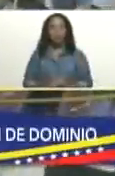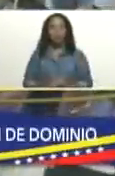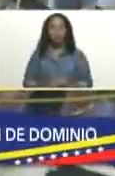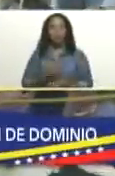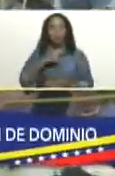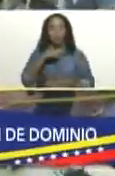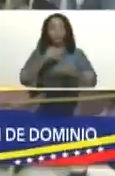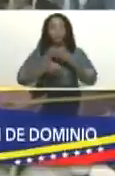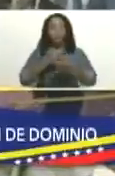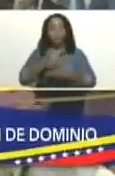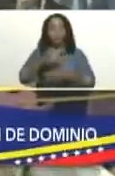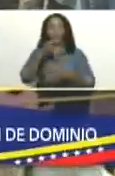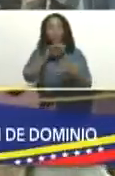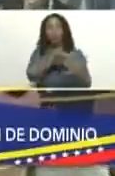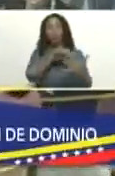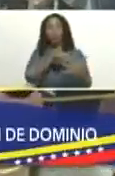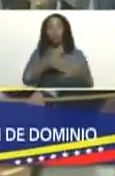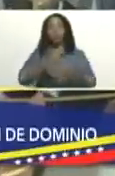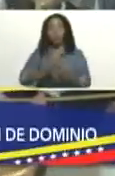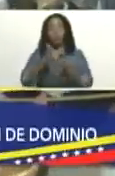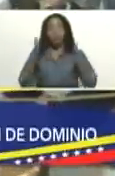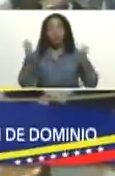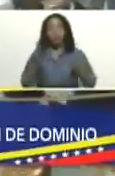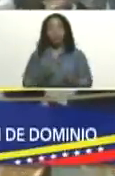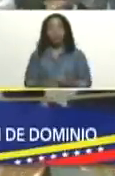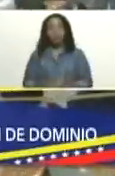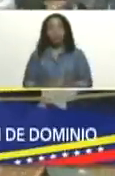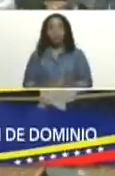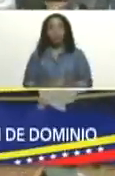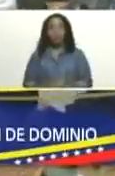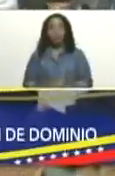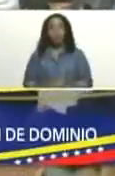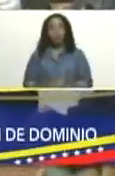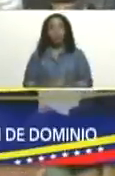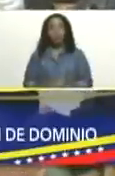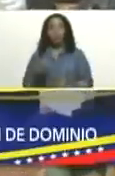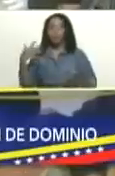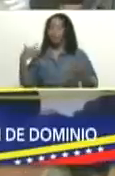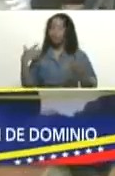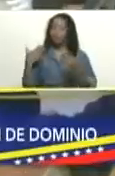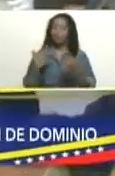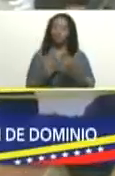dado batallas en todos estos años,